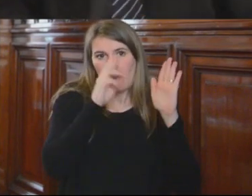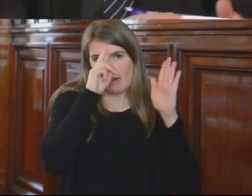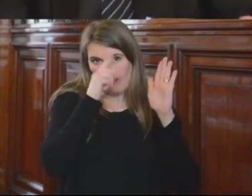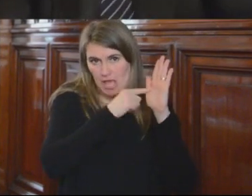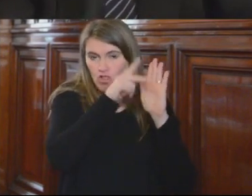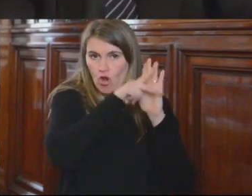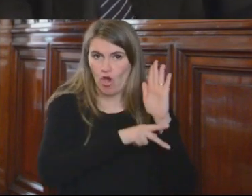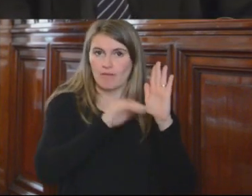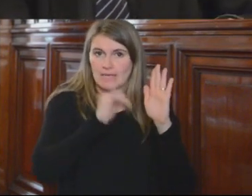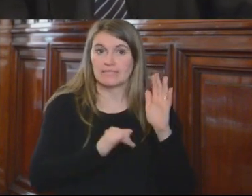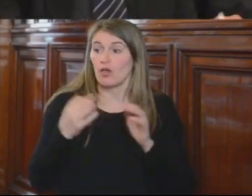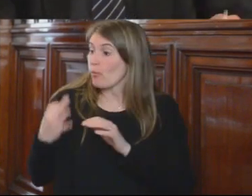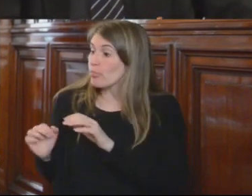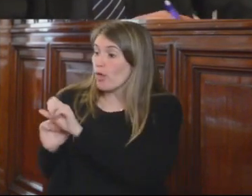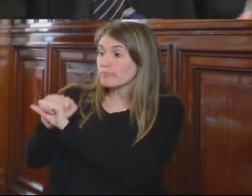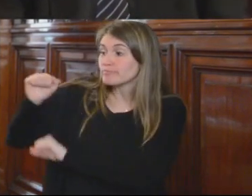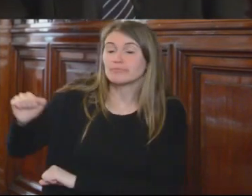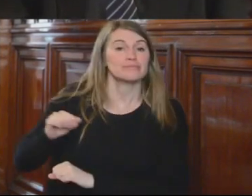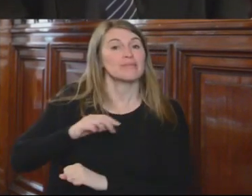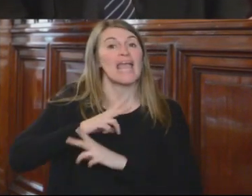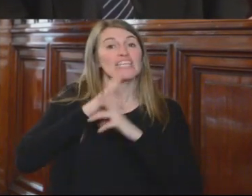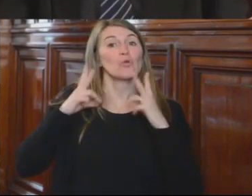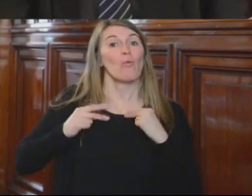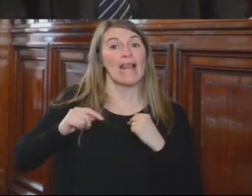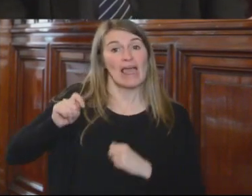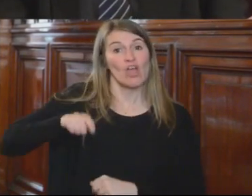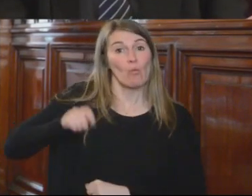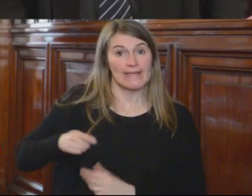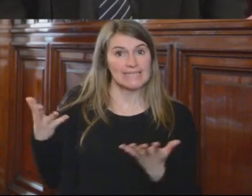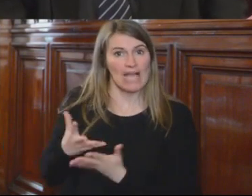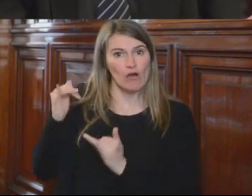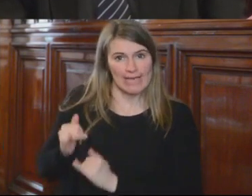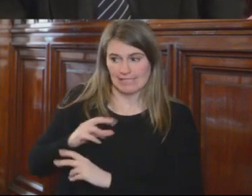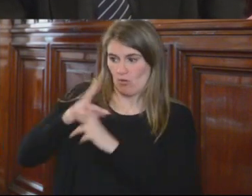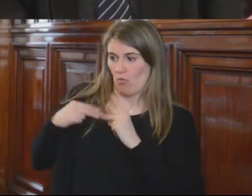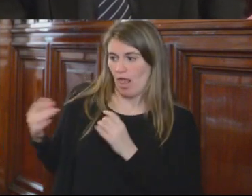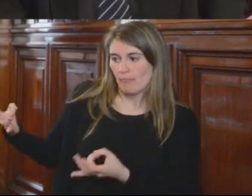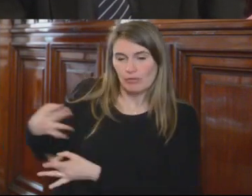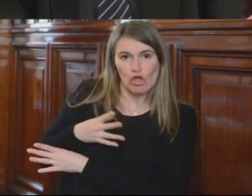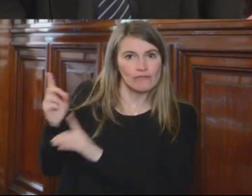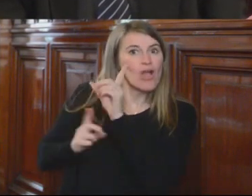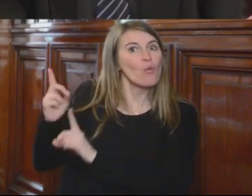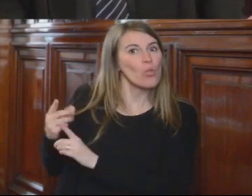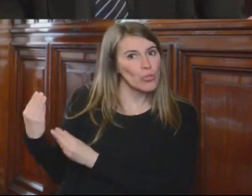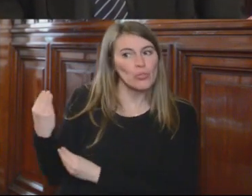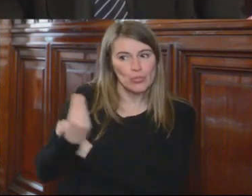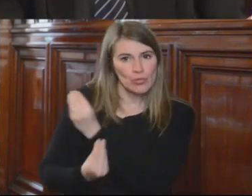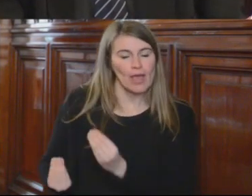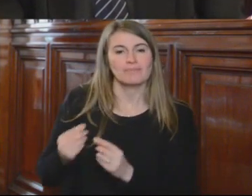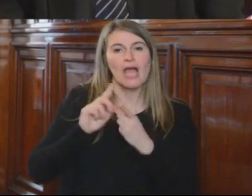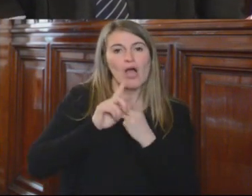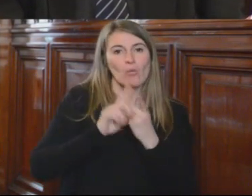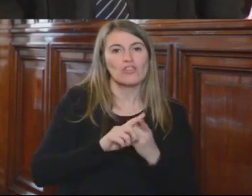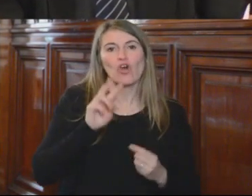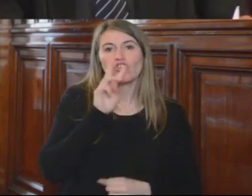egresados de la escuela de jueces y de conformidad al reglamento de la carrera judicial, aprobado mediante acuerdo 286